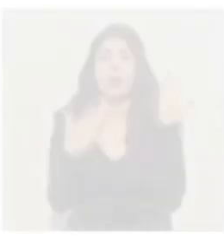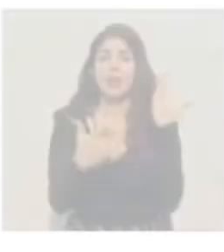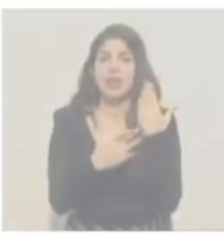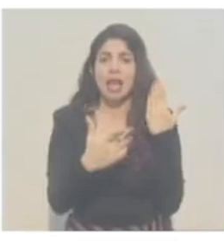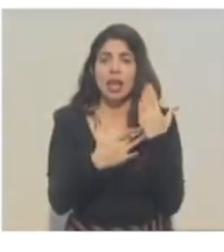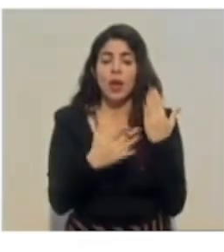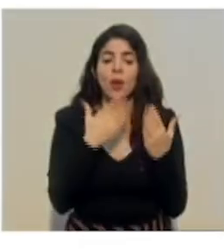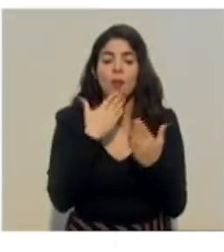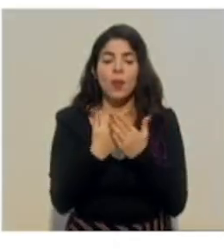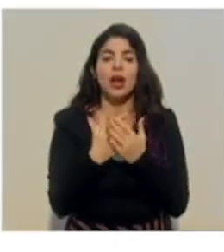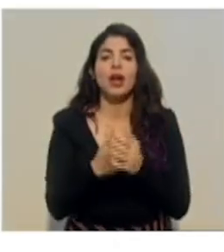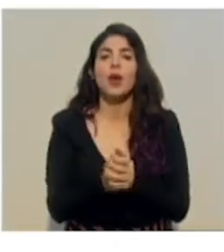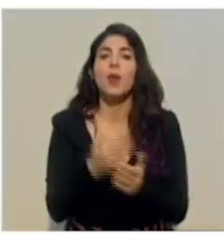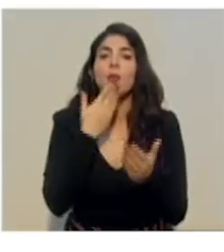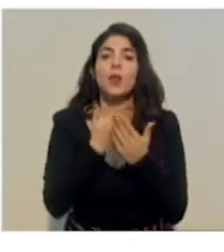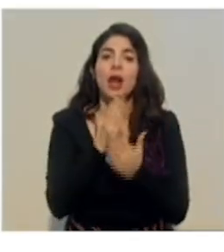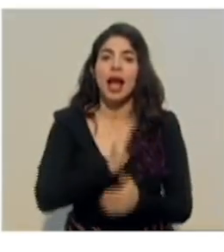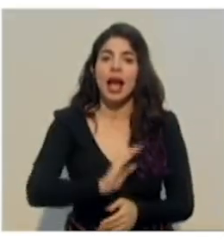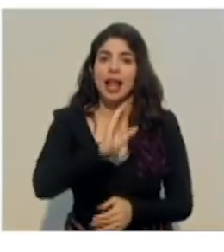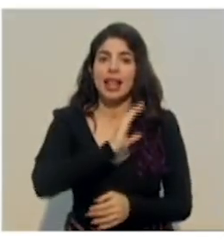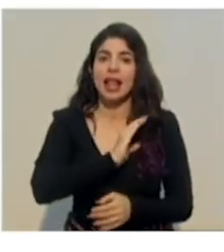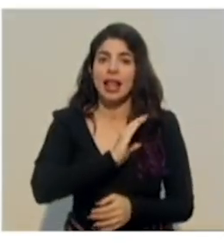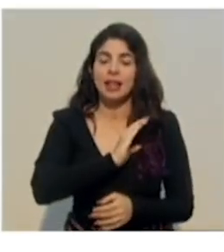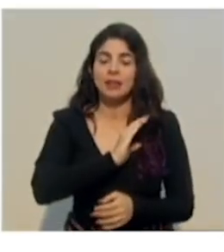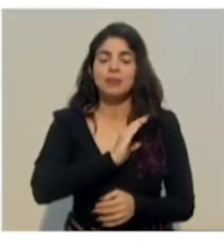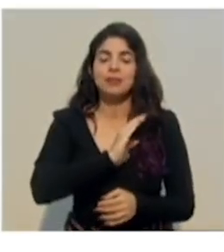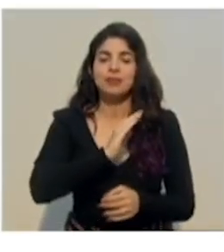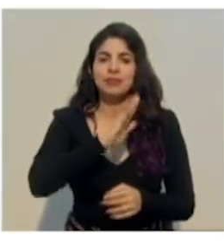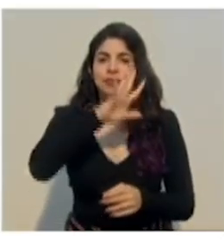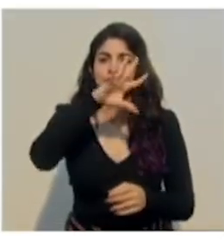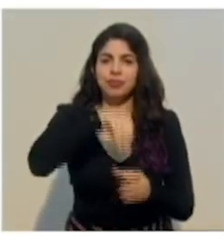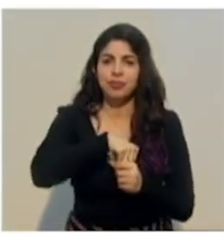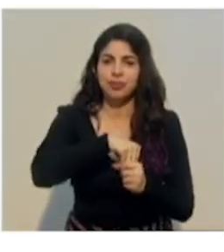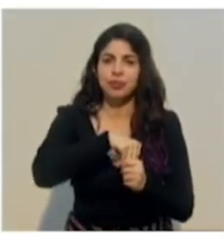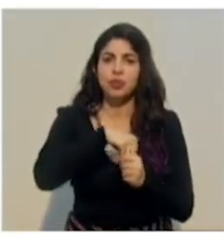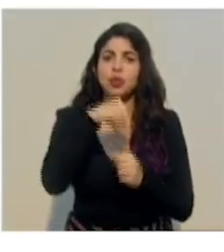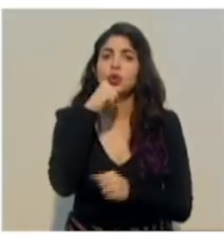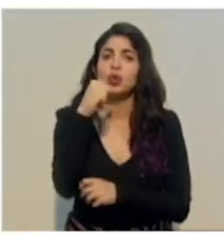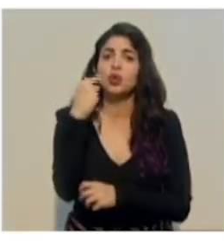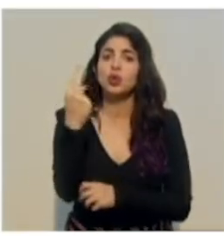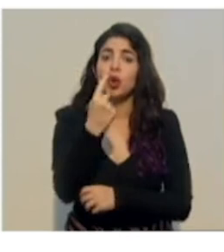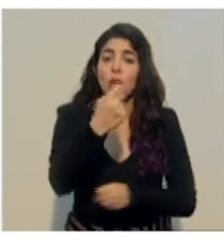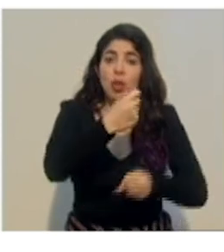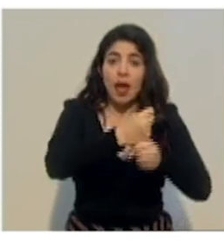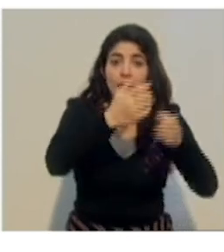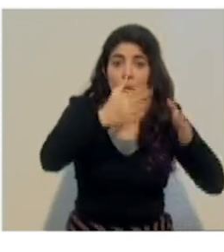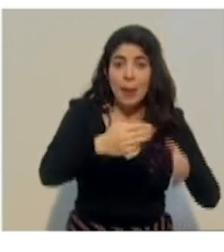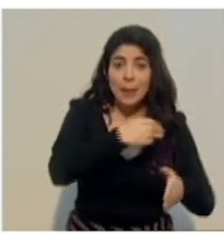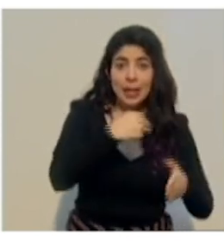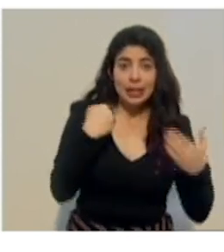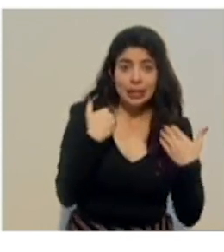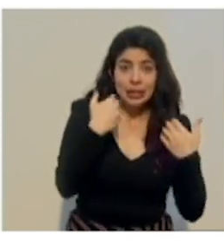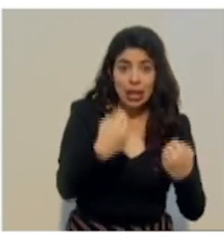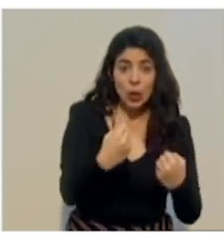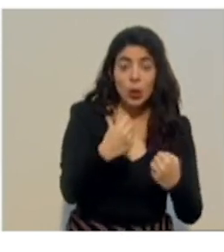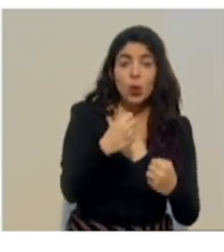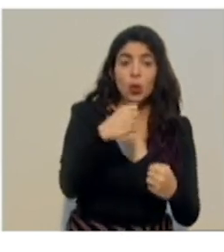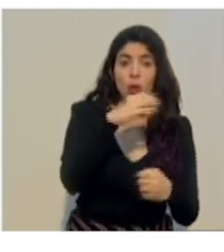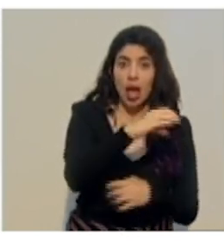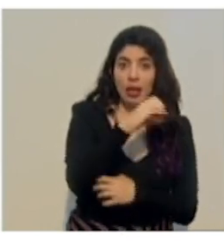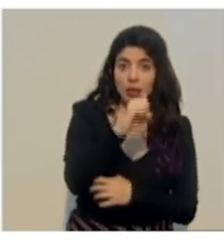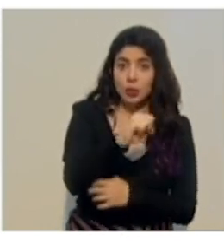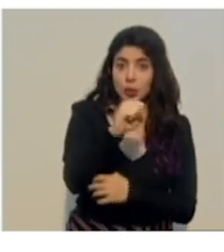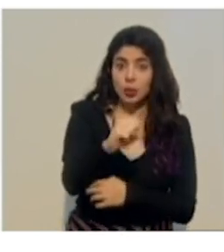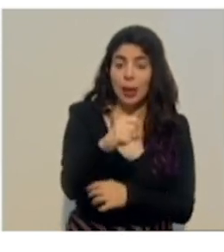de muy buena calidad, que componen no sólo funcionarios del Ministerio de Salud, de la Caja Costalicense del Seguro Social, sino